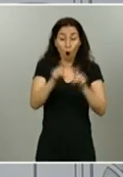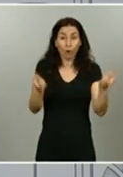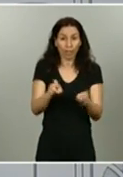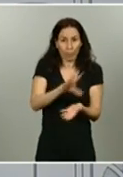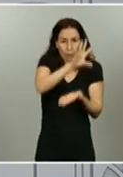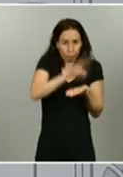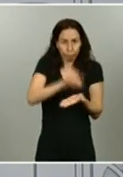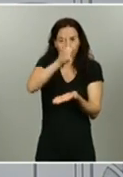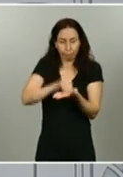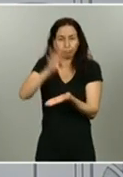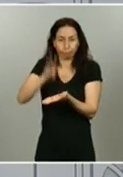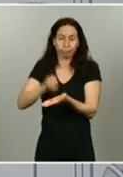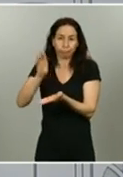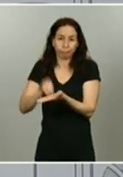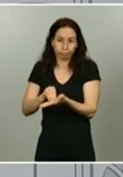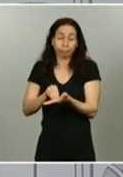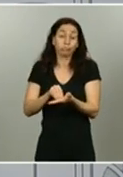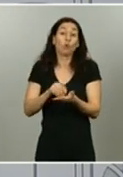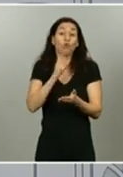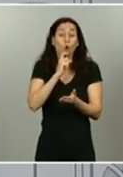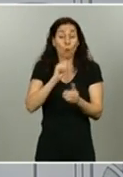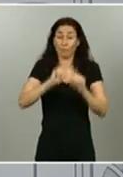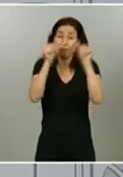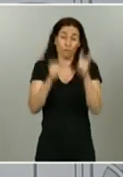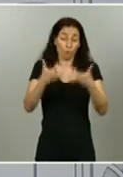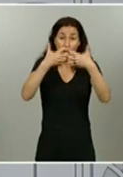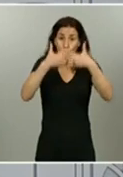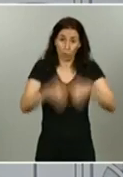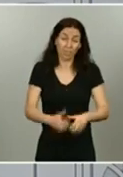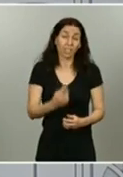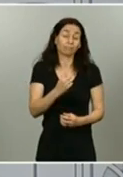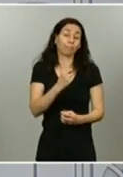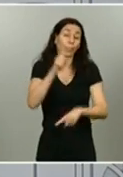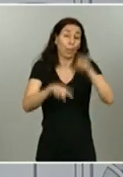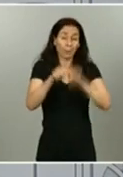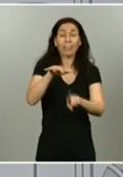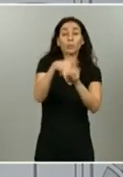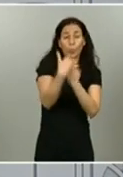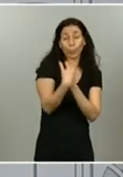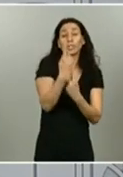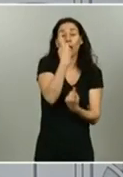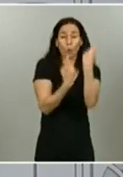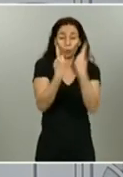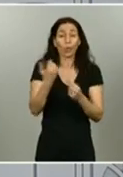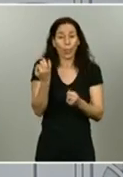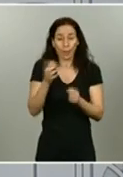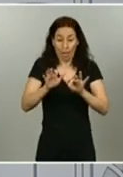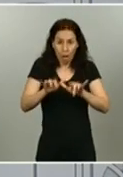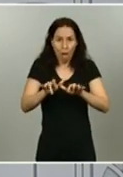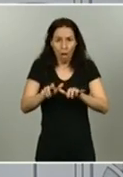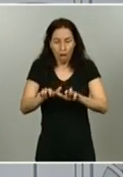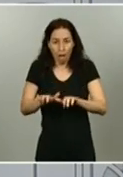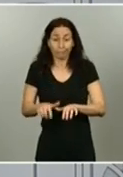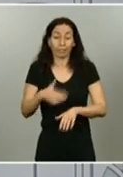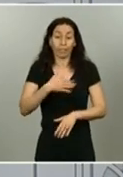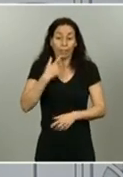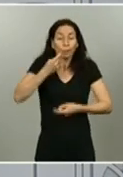automática pero en otros casos de forma manual van llegando progresivamente. Ha habido un periodo en el que ha habido